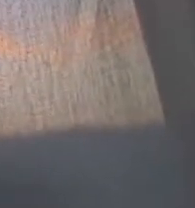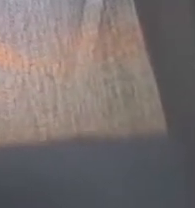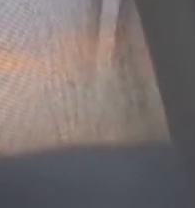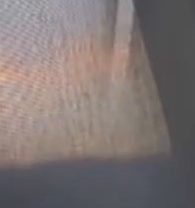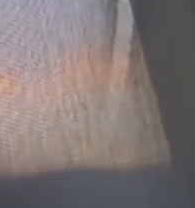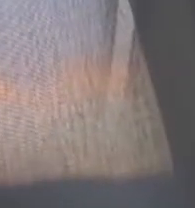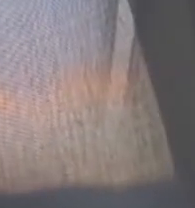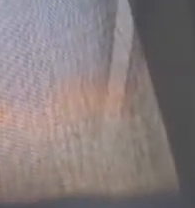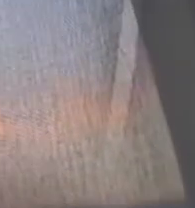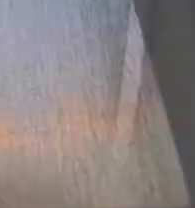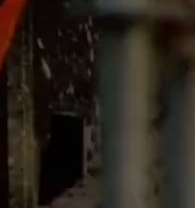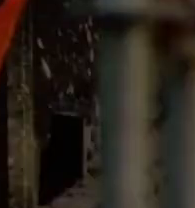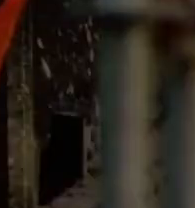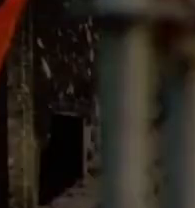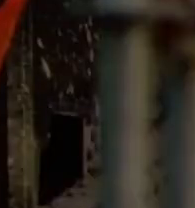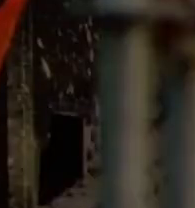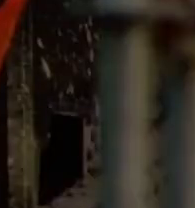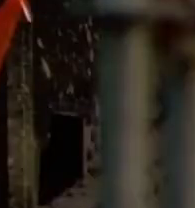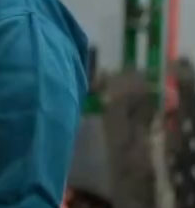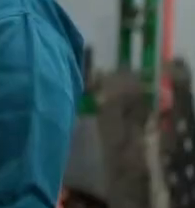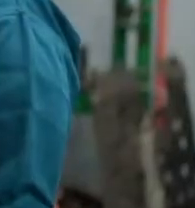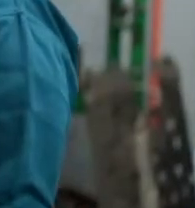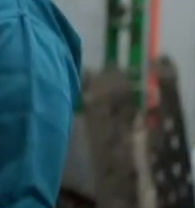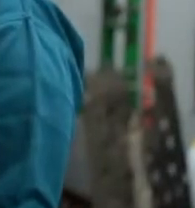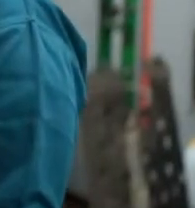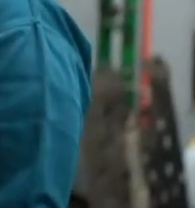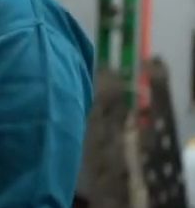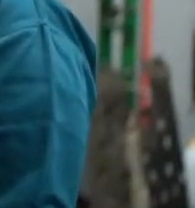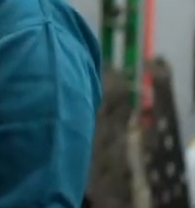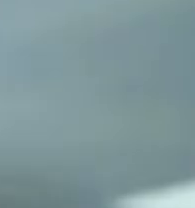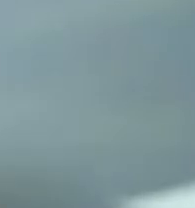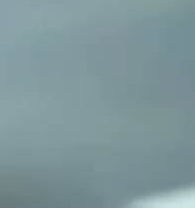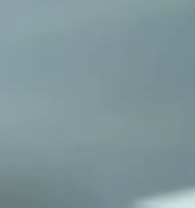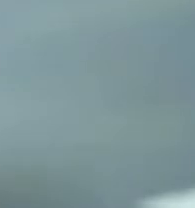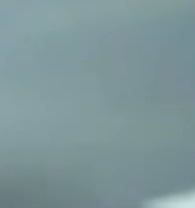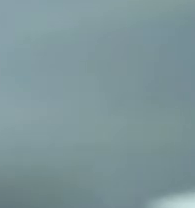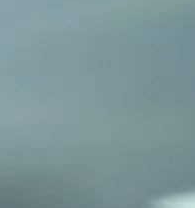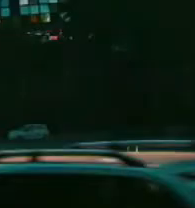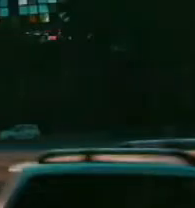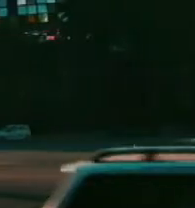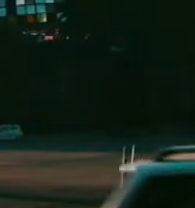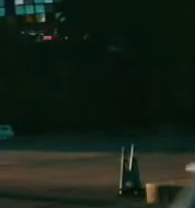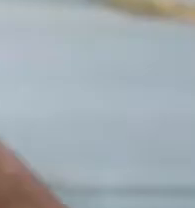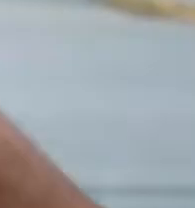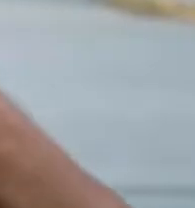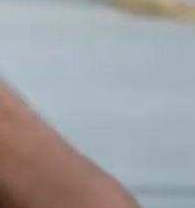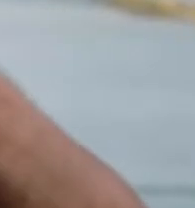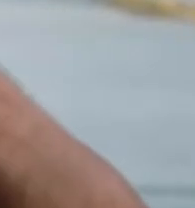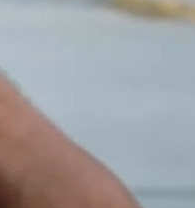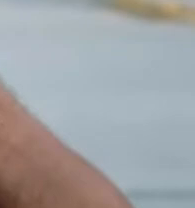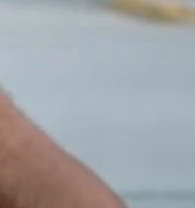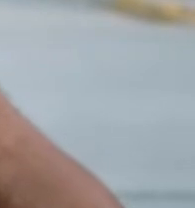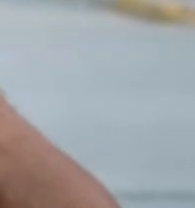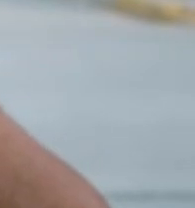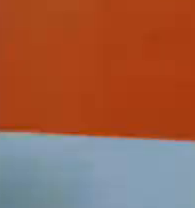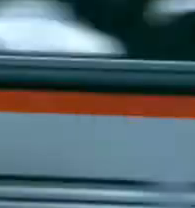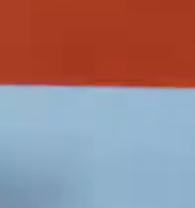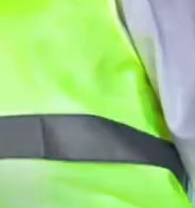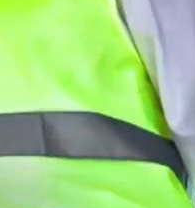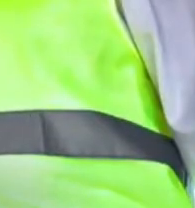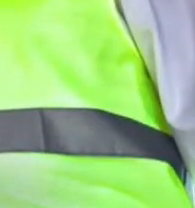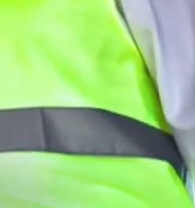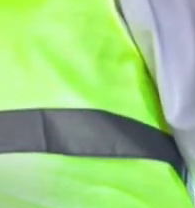y salimos adelante. Así que no importa si odias la política. Lo que realmente importa es sanar a México.